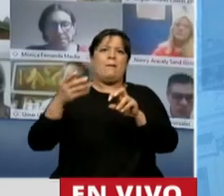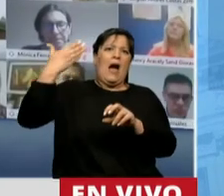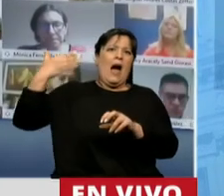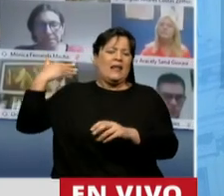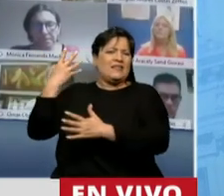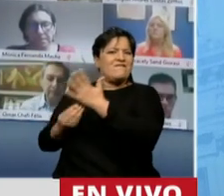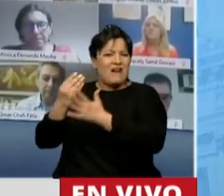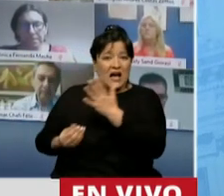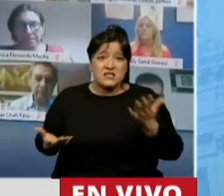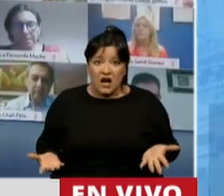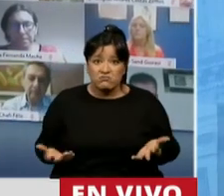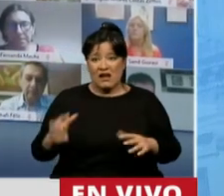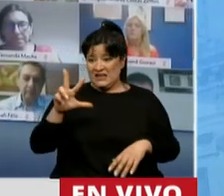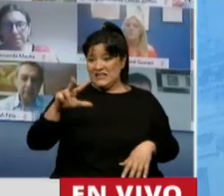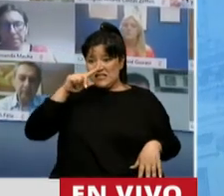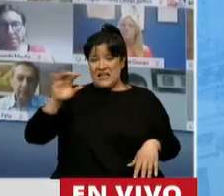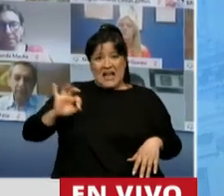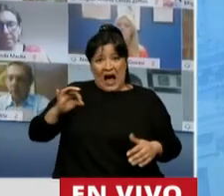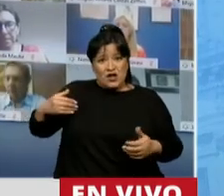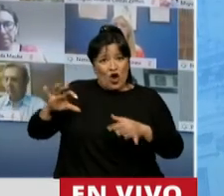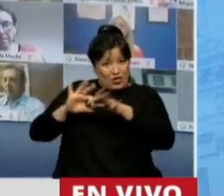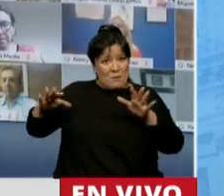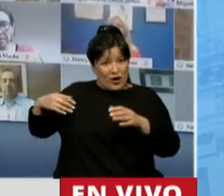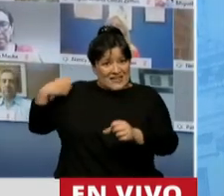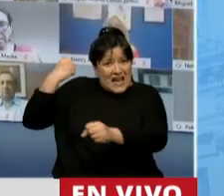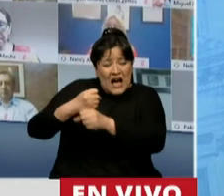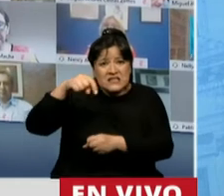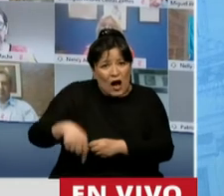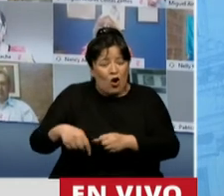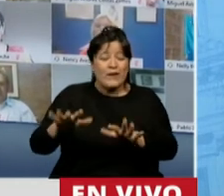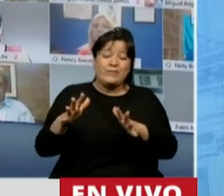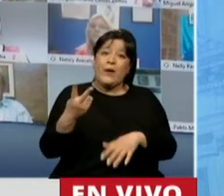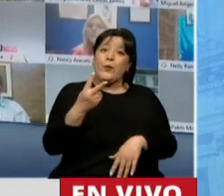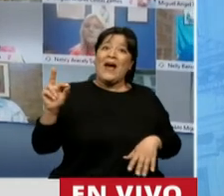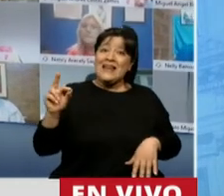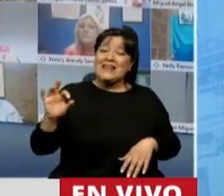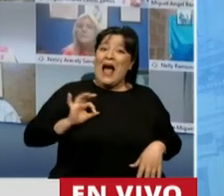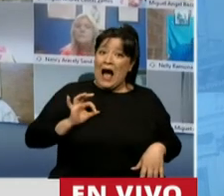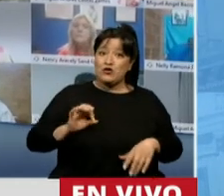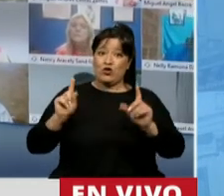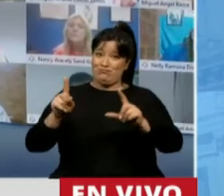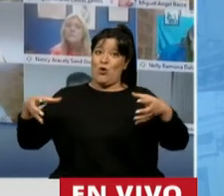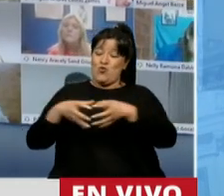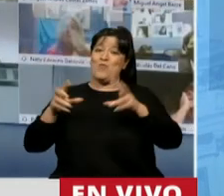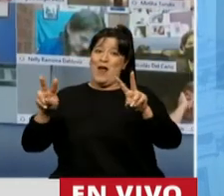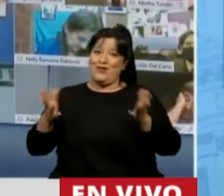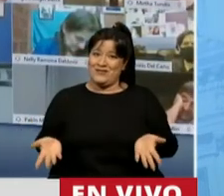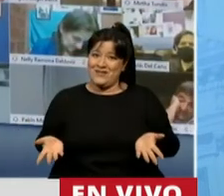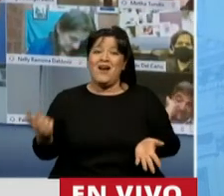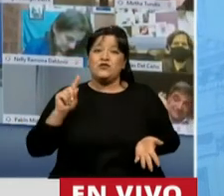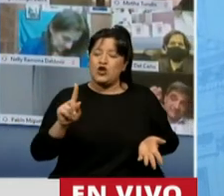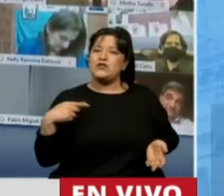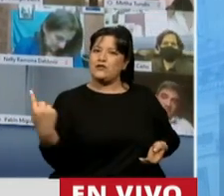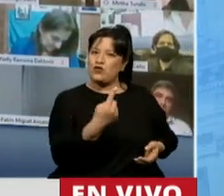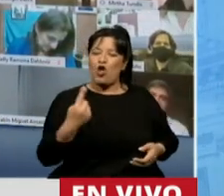hace de los 37 años de democracia, creo que 20 gobiernan ustedes. Entonces, señores, nos